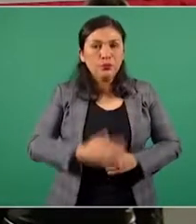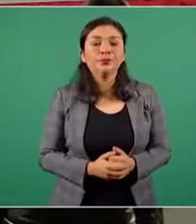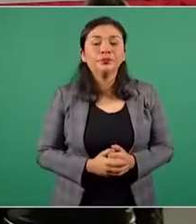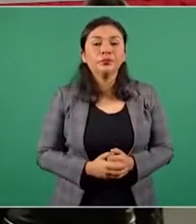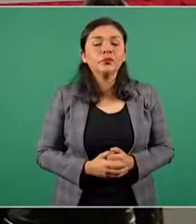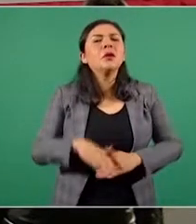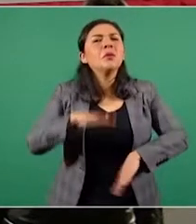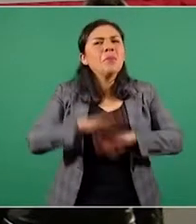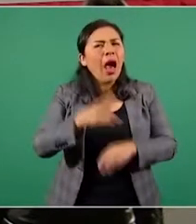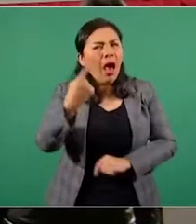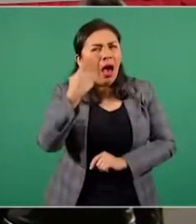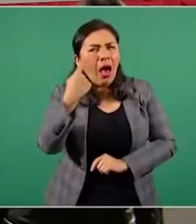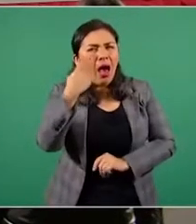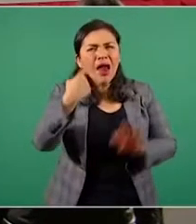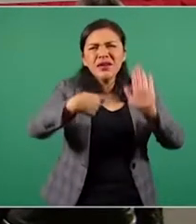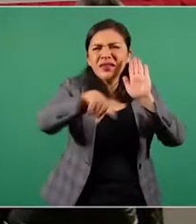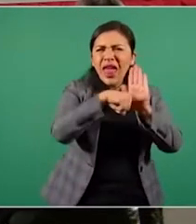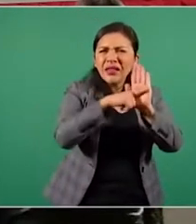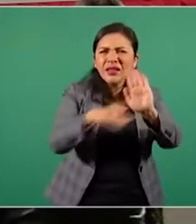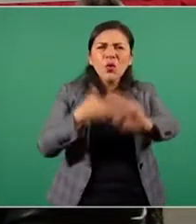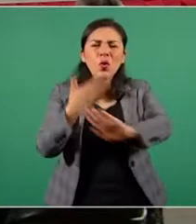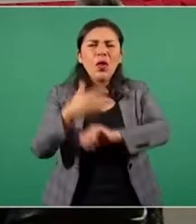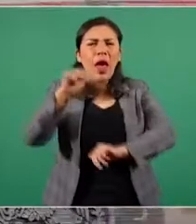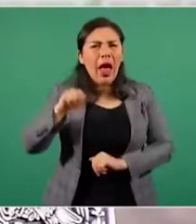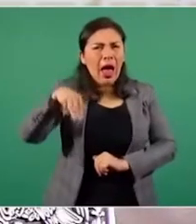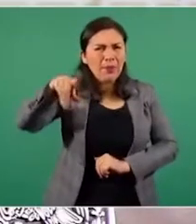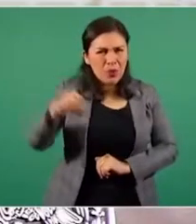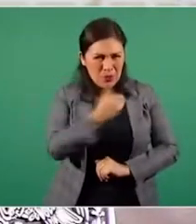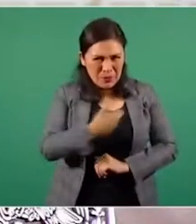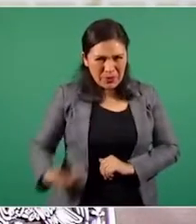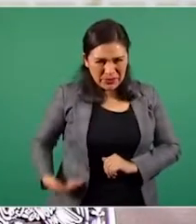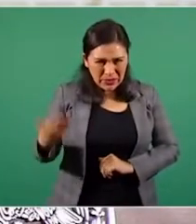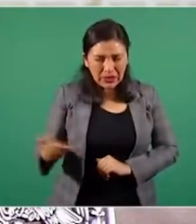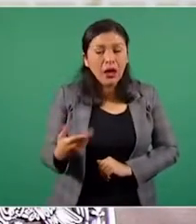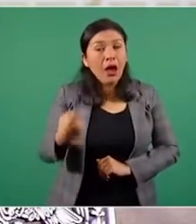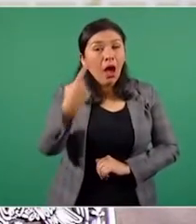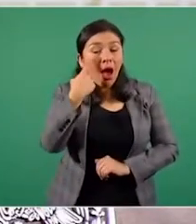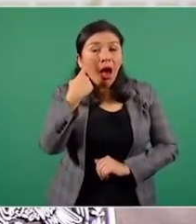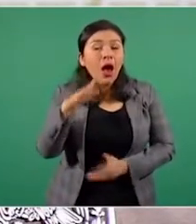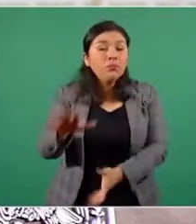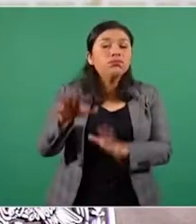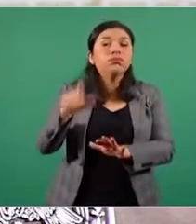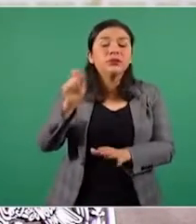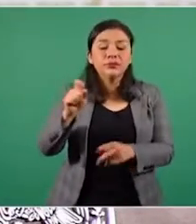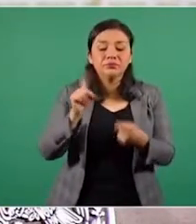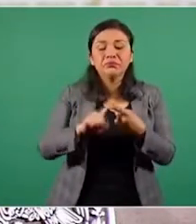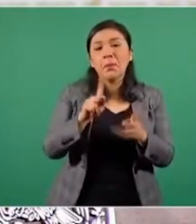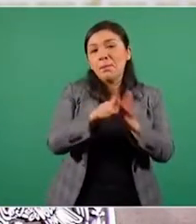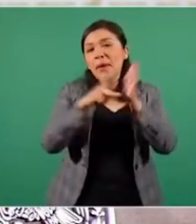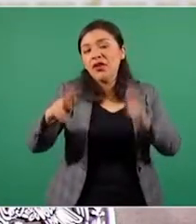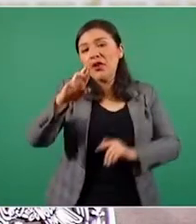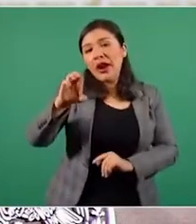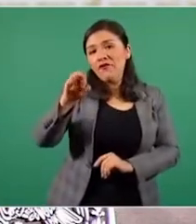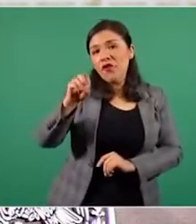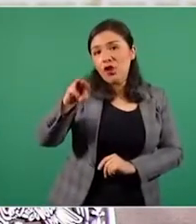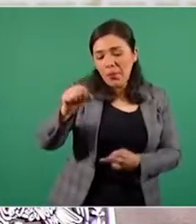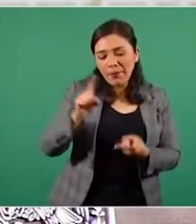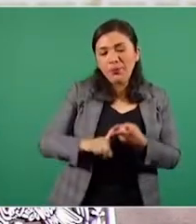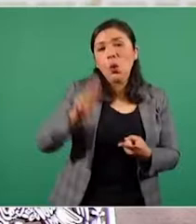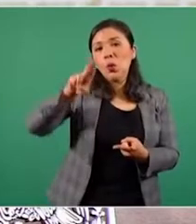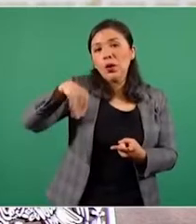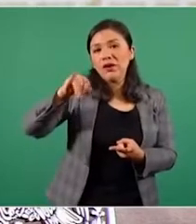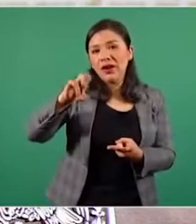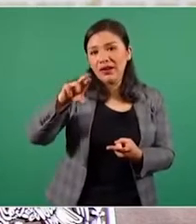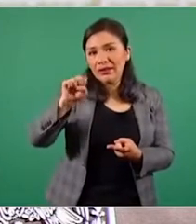menciones negativas sobre el presidente Andrés Manuel López Obrador, destacan Reforma, El Universal,